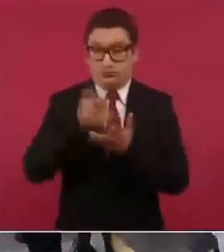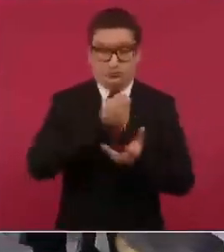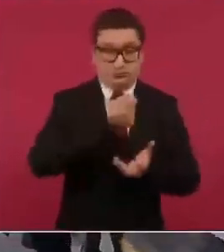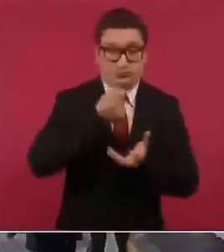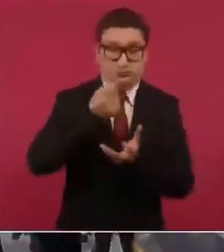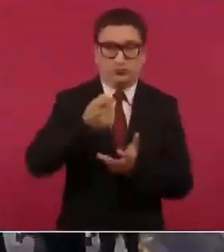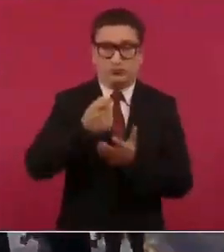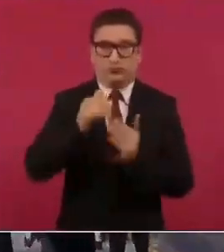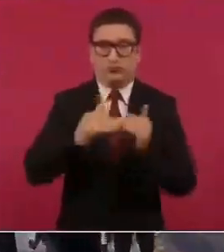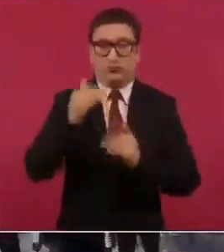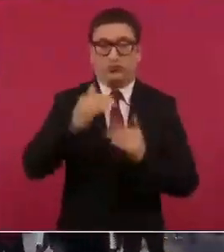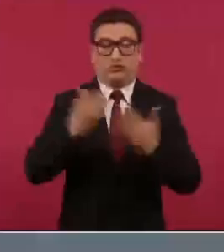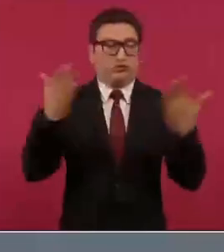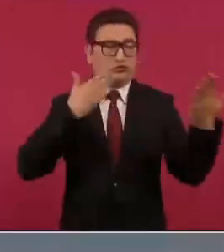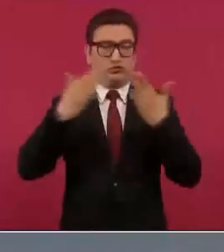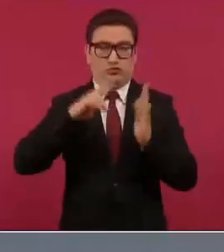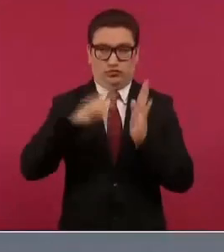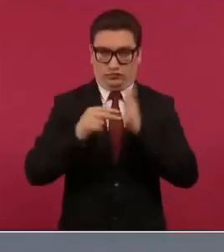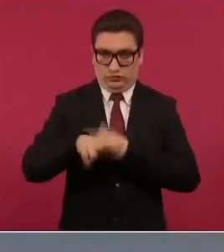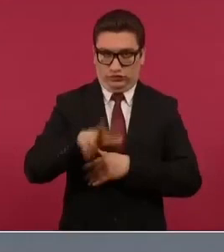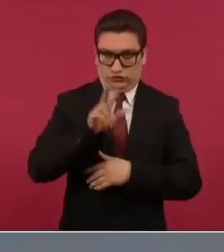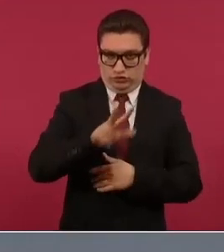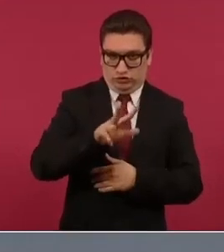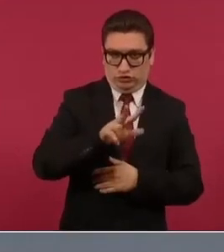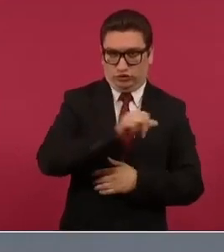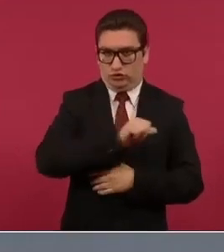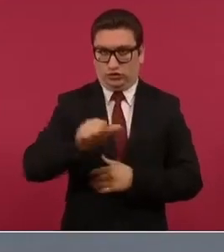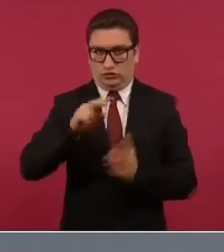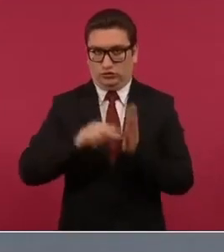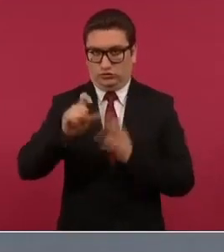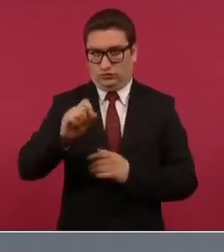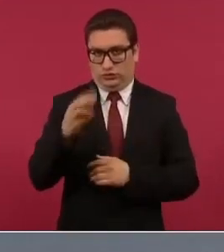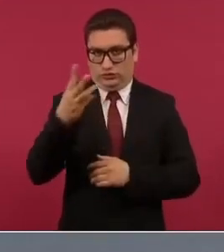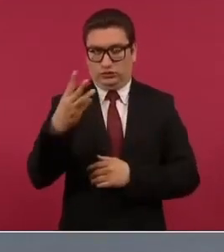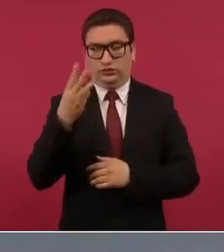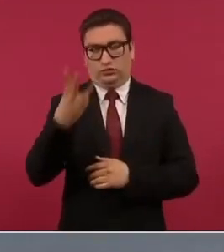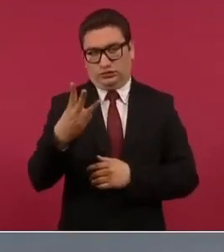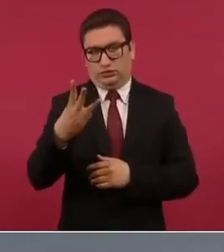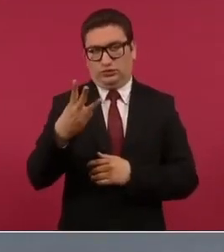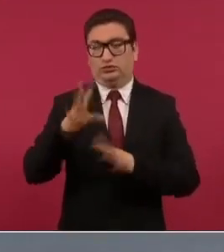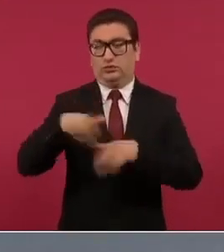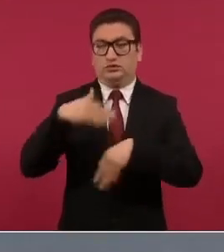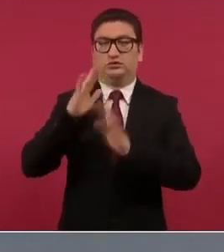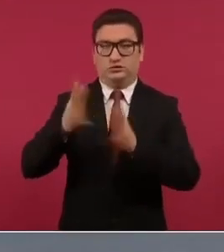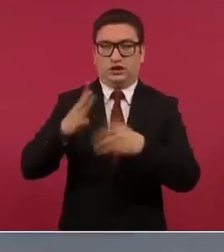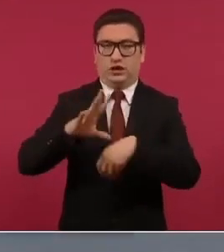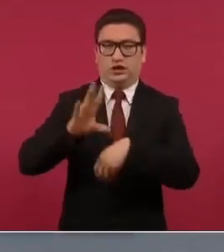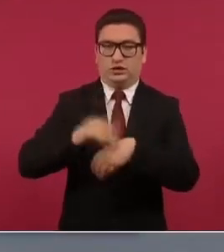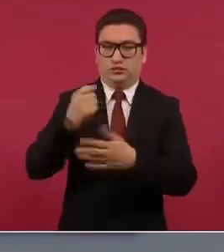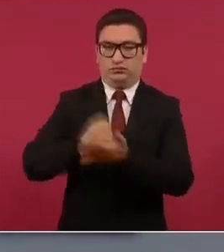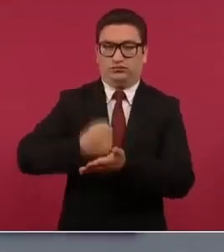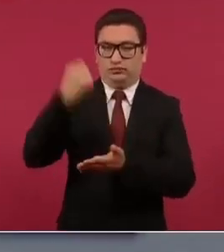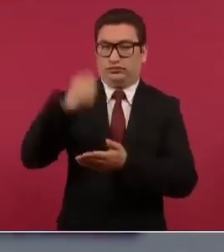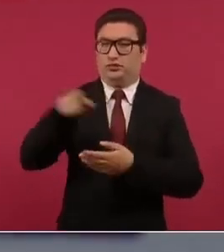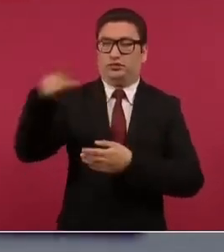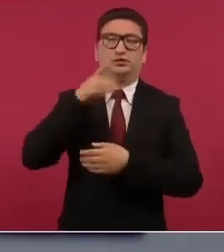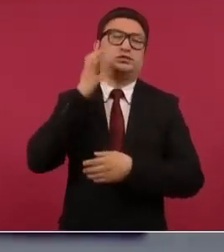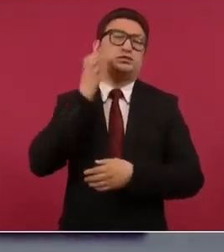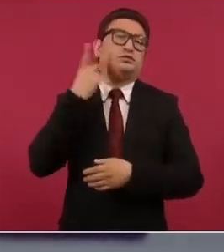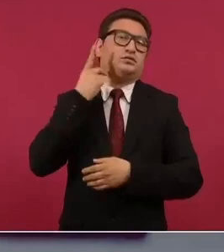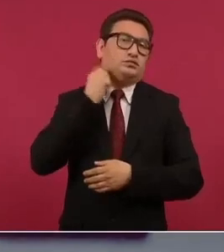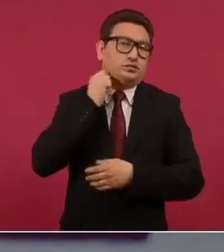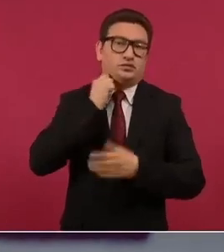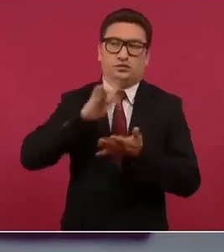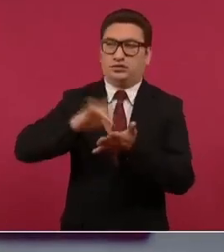2018 a 2023 porque ya se aprobó muchas gracias a los legisladores